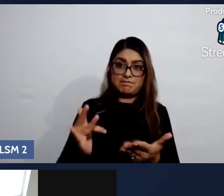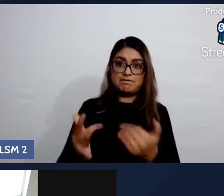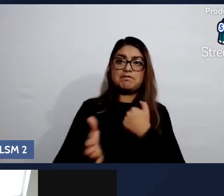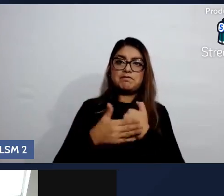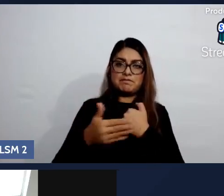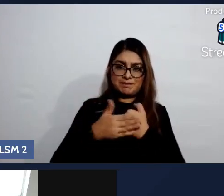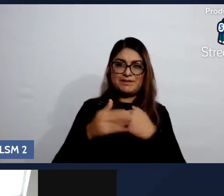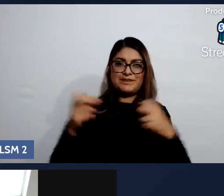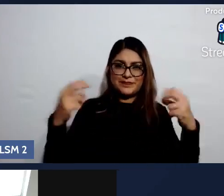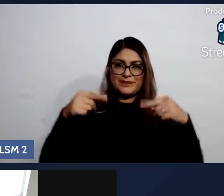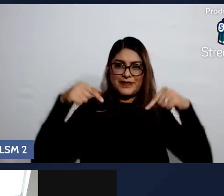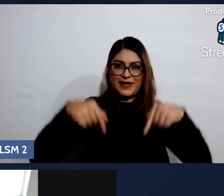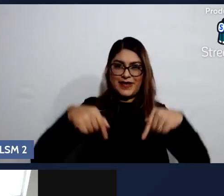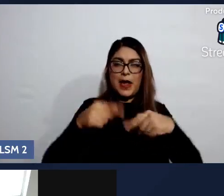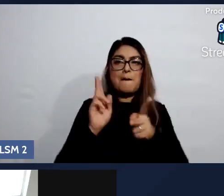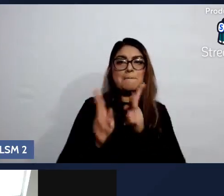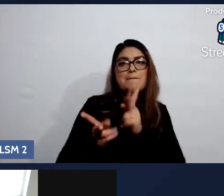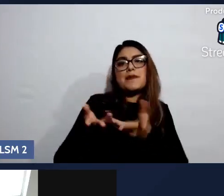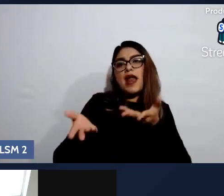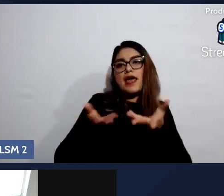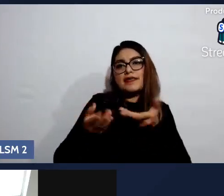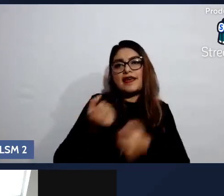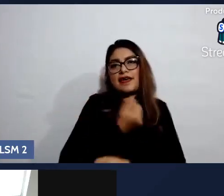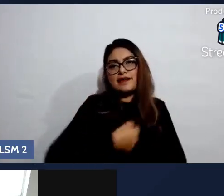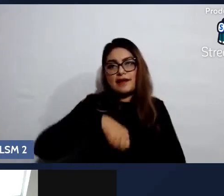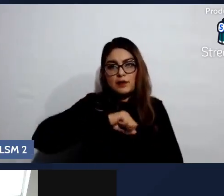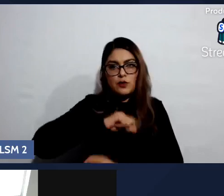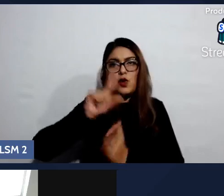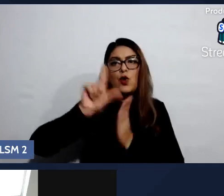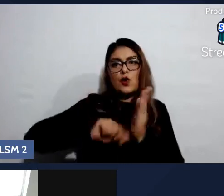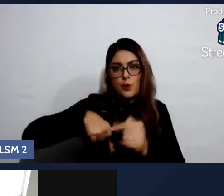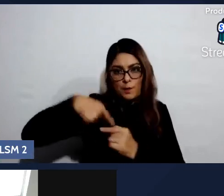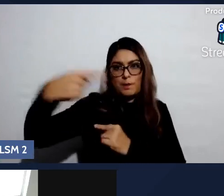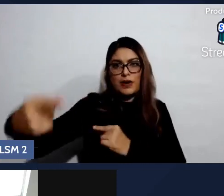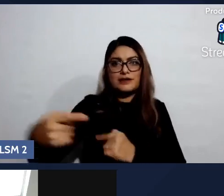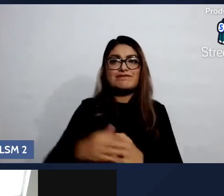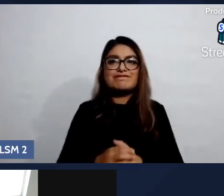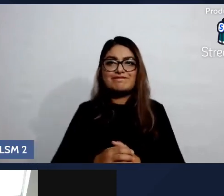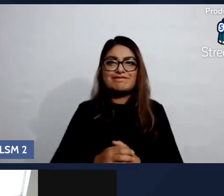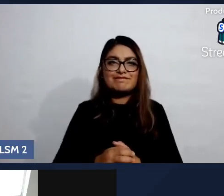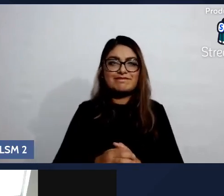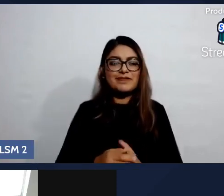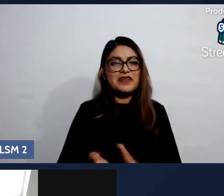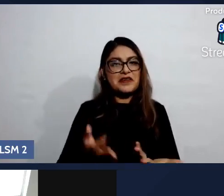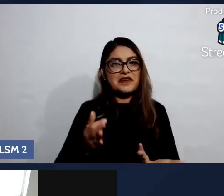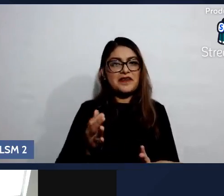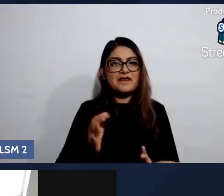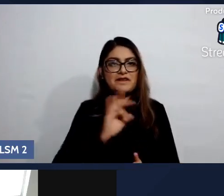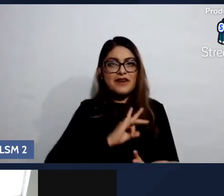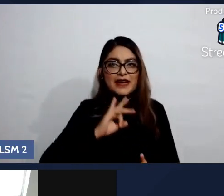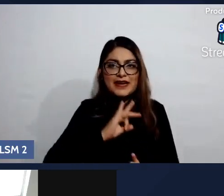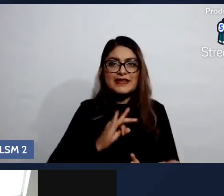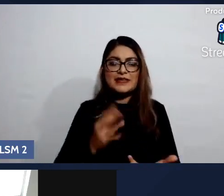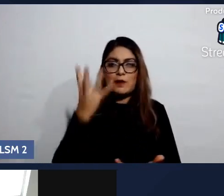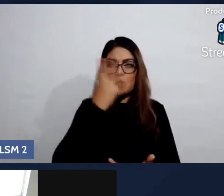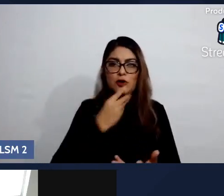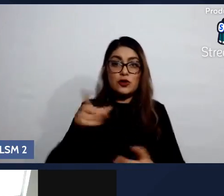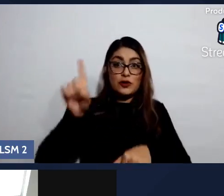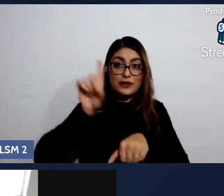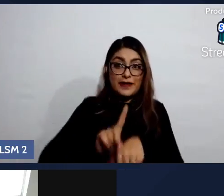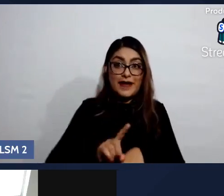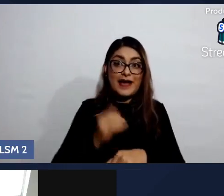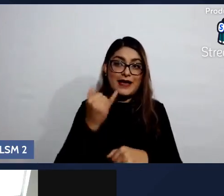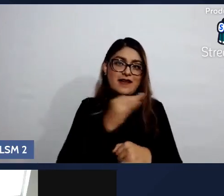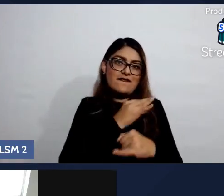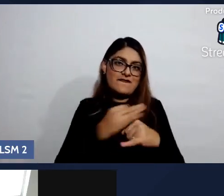de salud del próximo mes y que tengan un excelente y bendecido día. Y fin de semana, por supuesto.